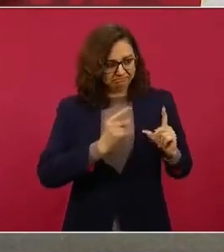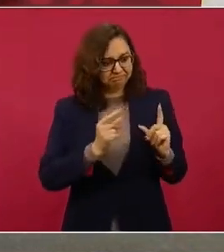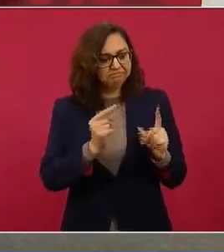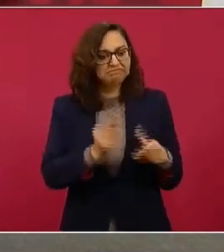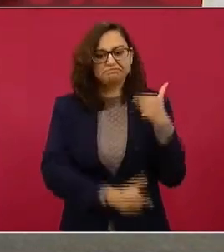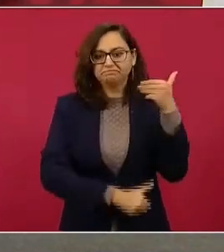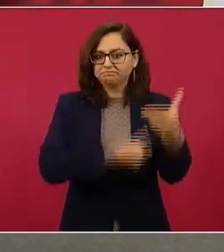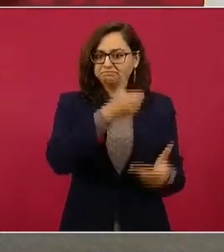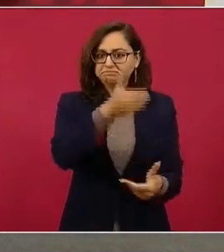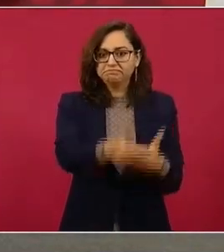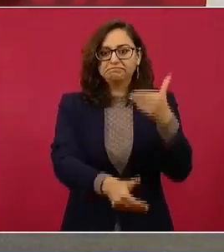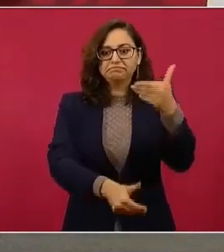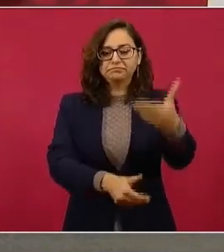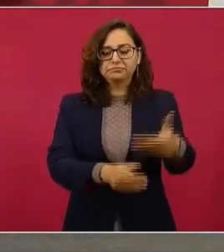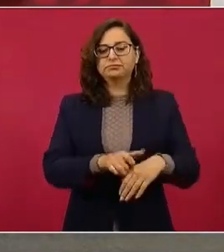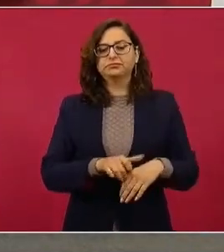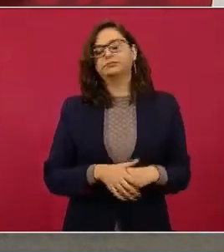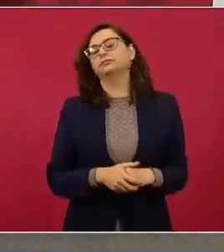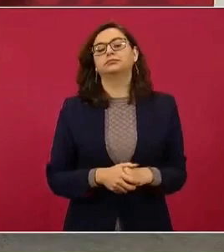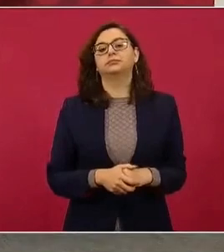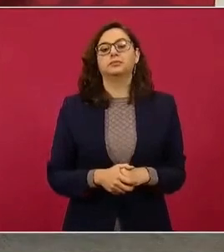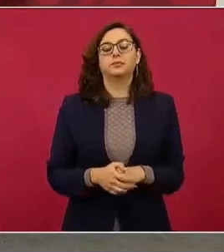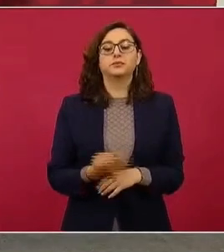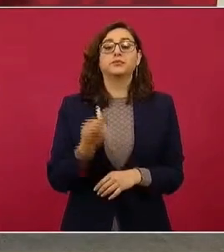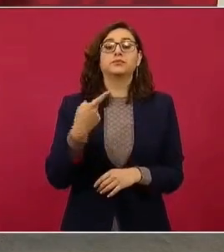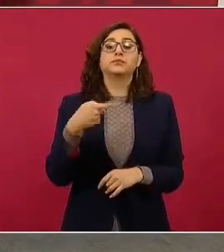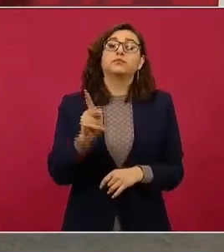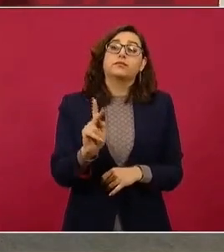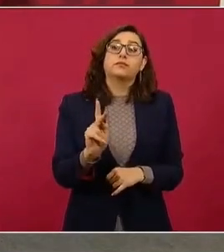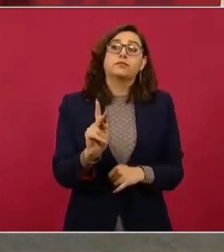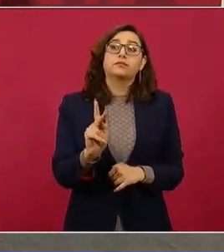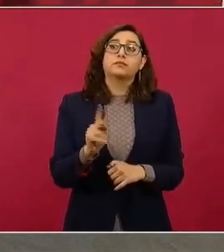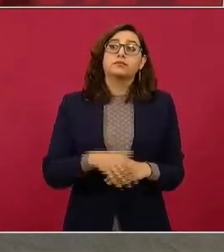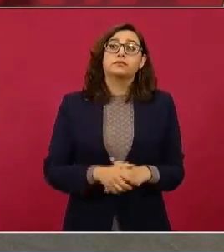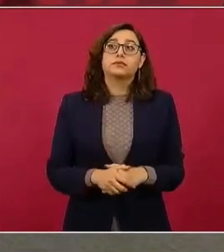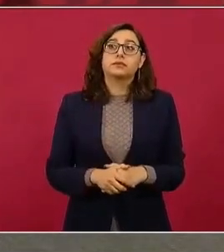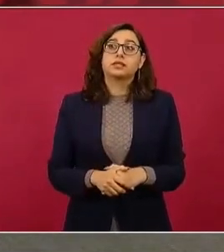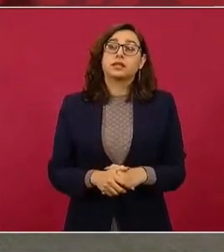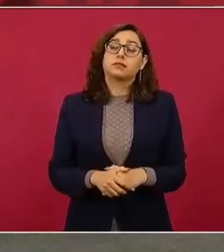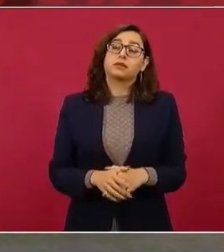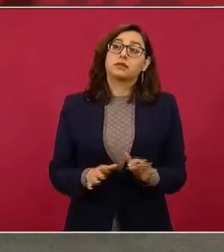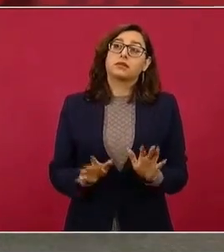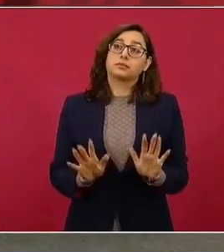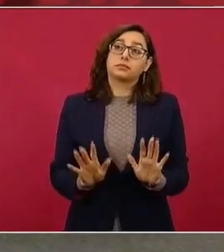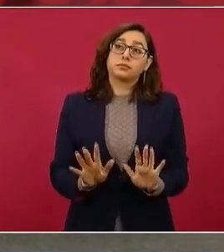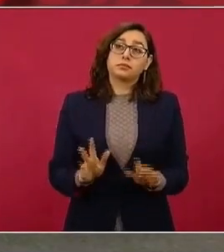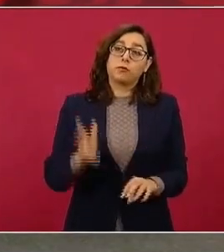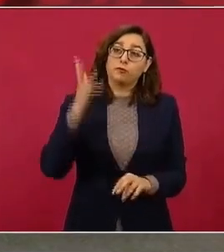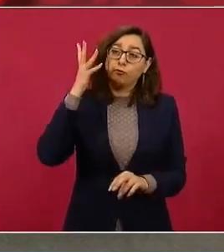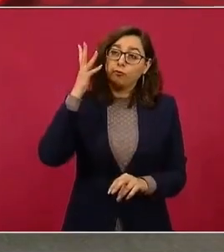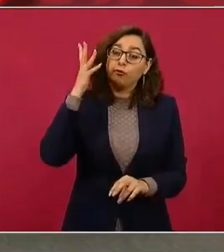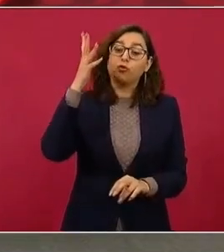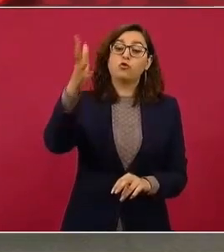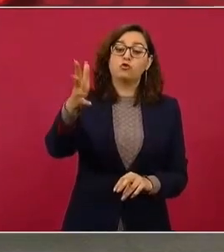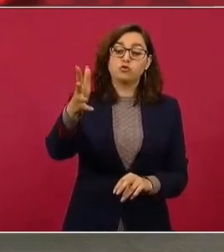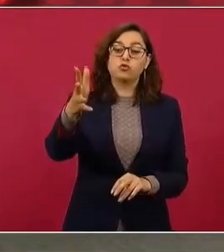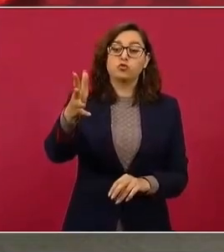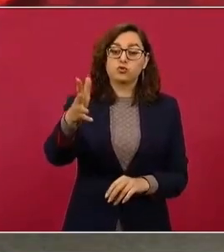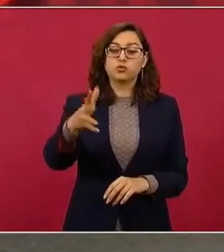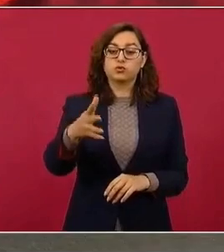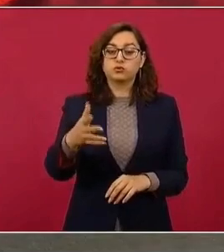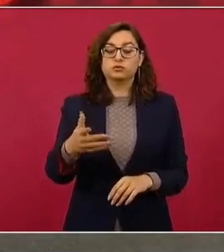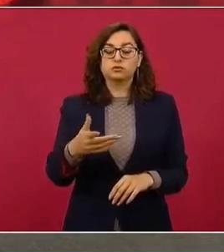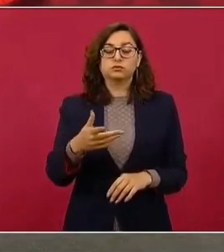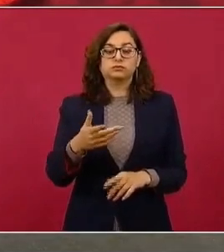Pero algún día, la vez pasada lo comentábamos, se va a tomar en